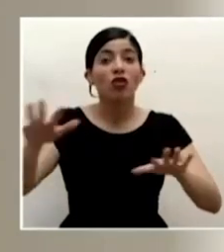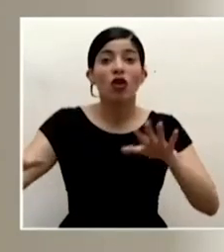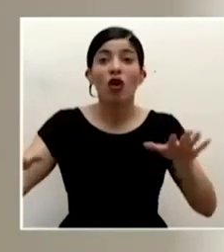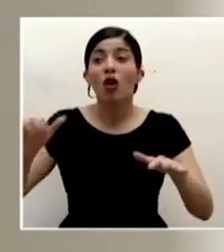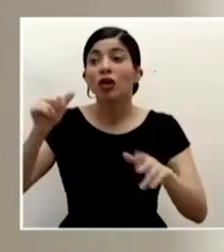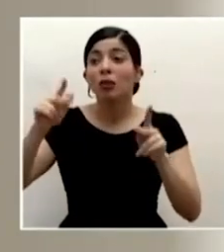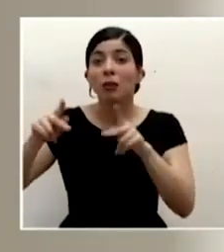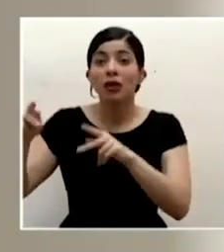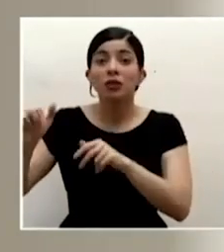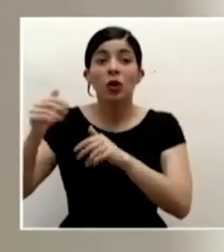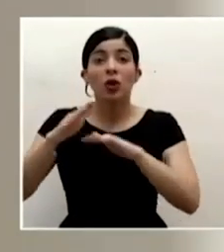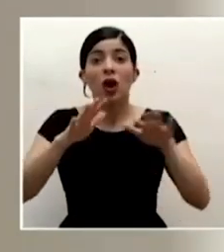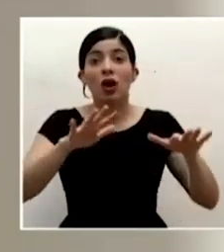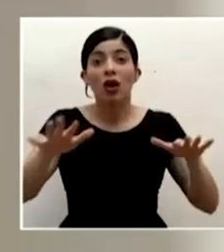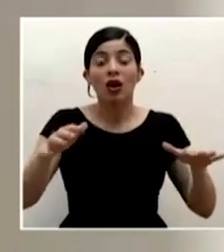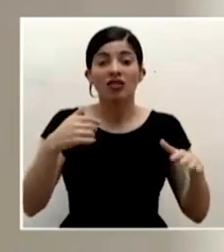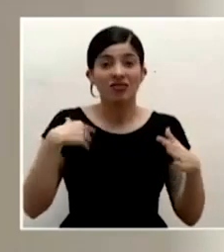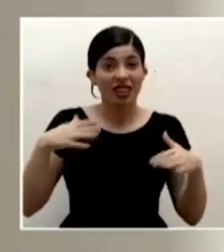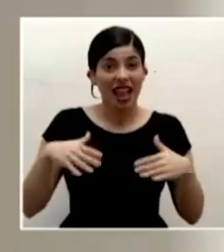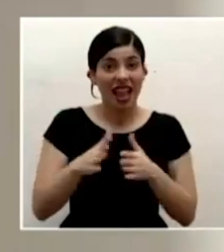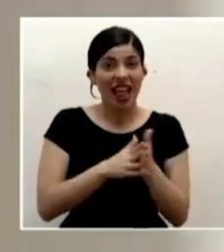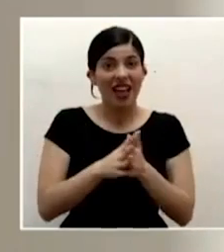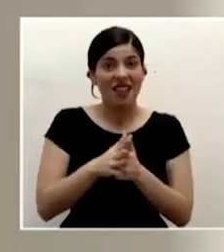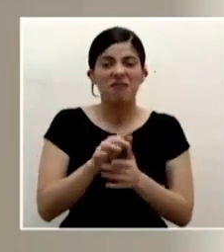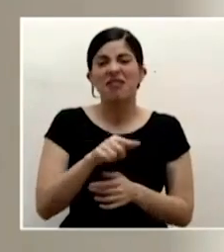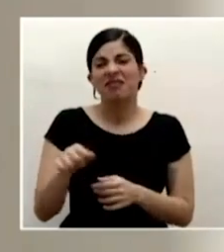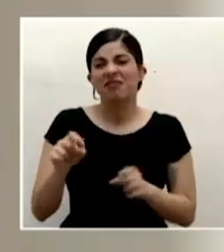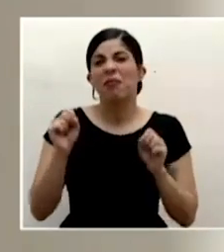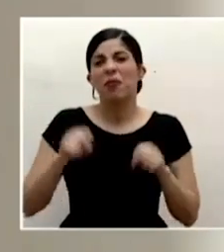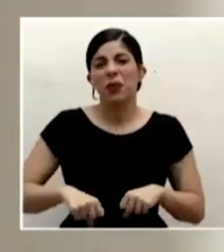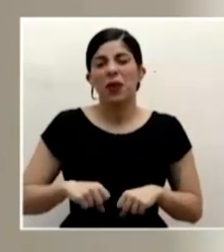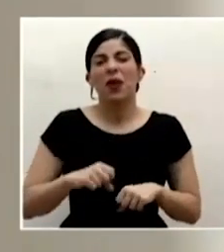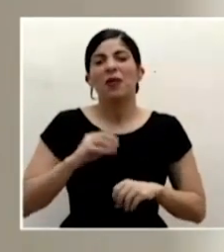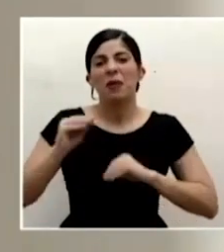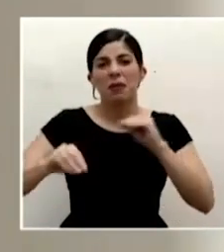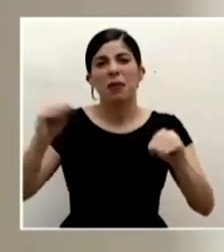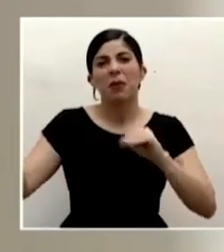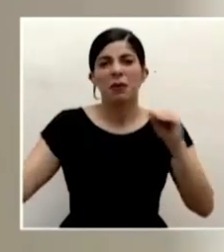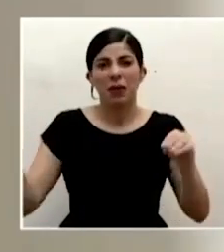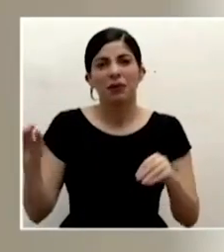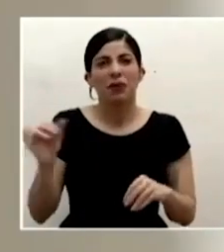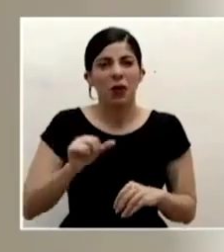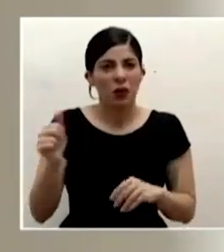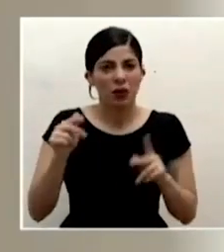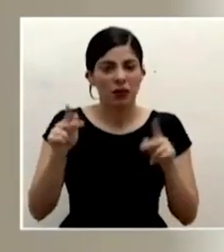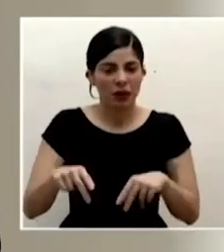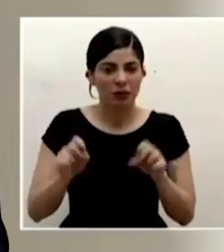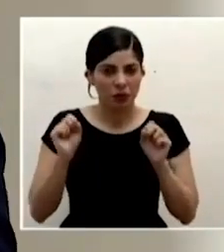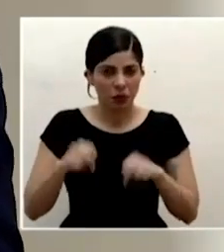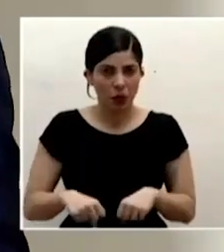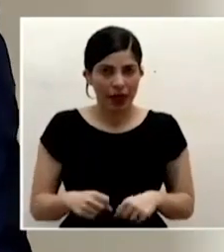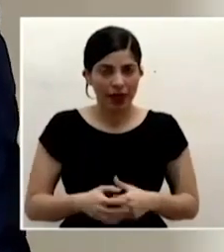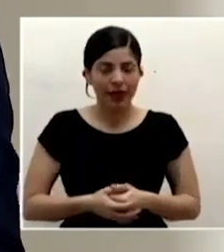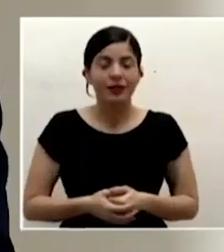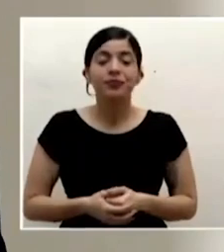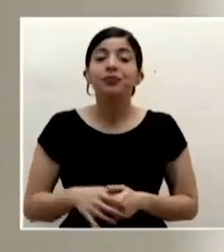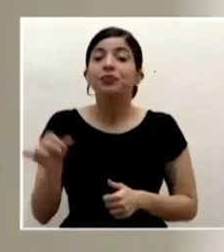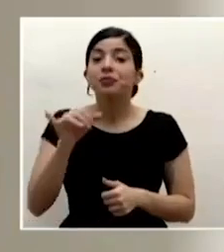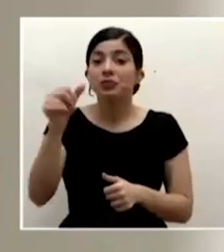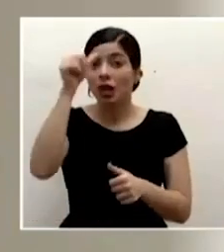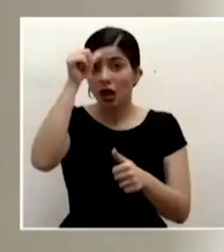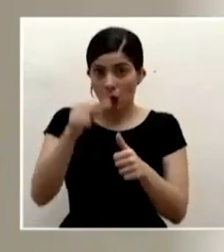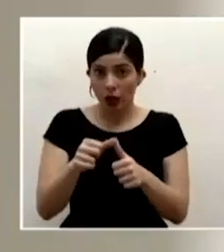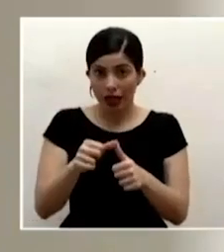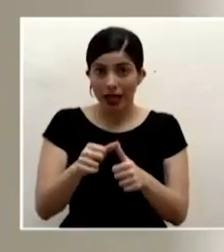otras personas y al no lavarme las manos también puedo estar incluso infectando a otras personas. recordemos que